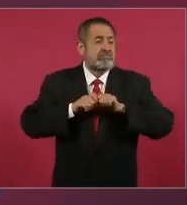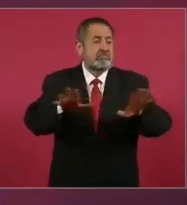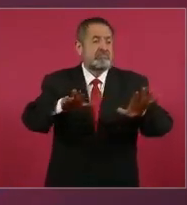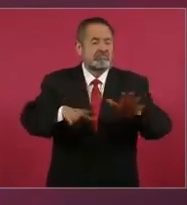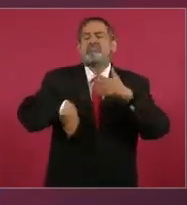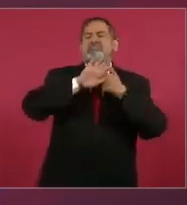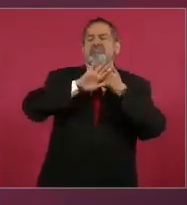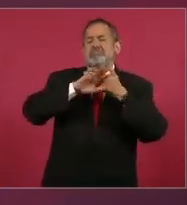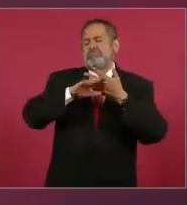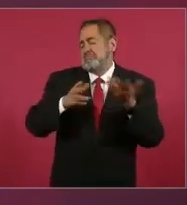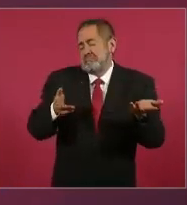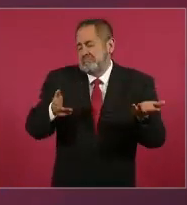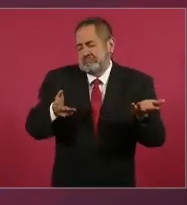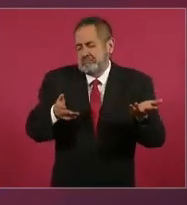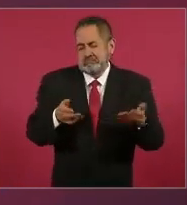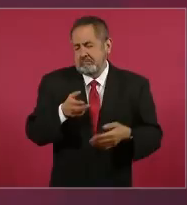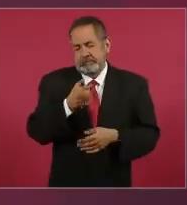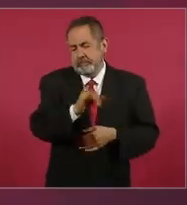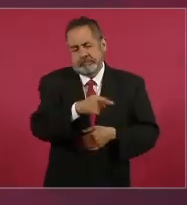comporta de esa manera.